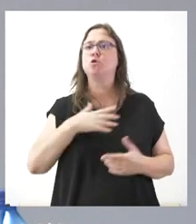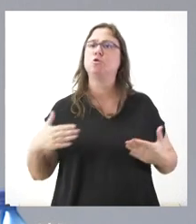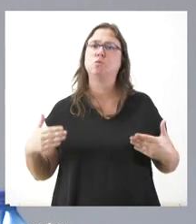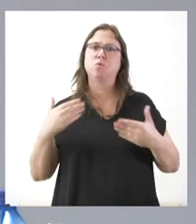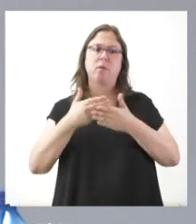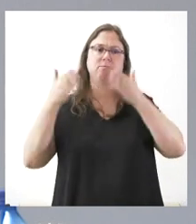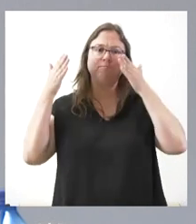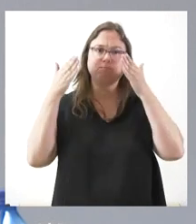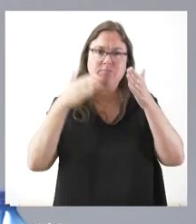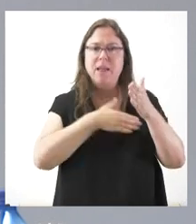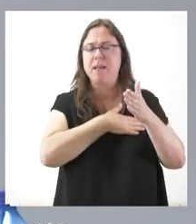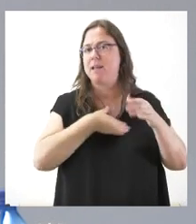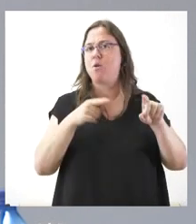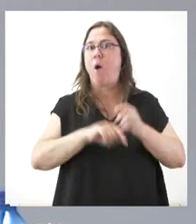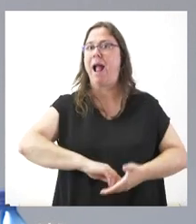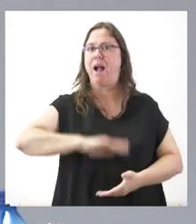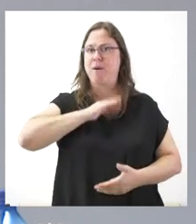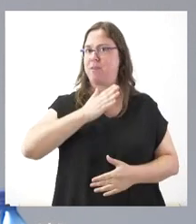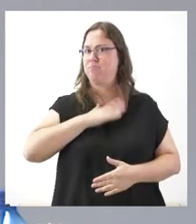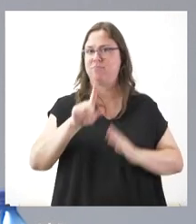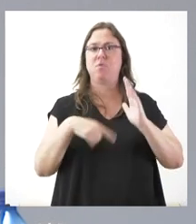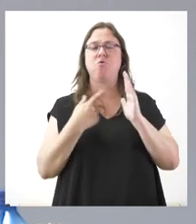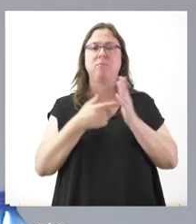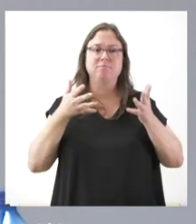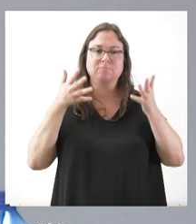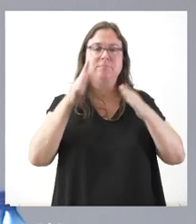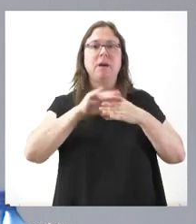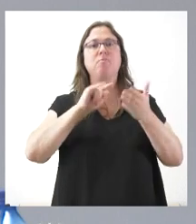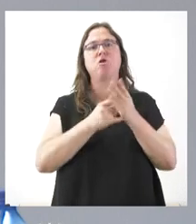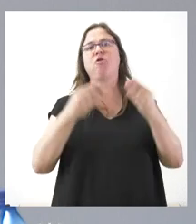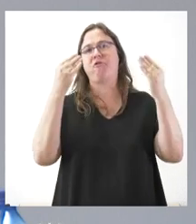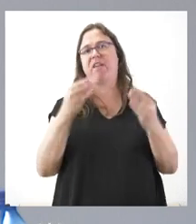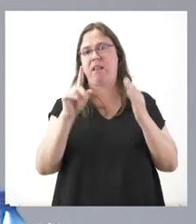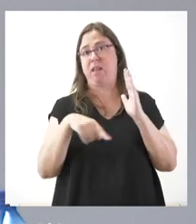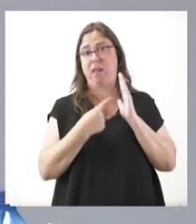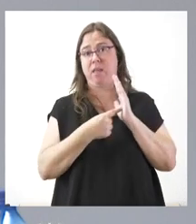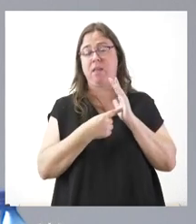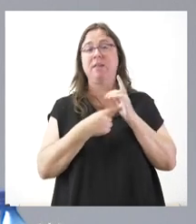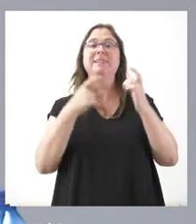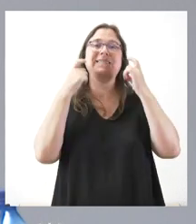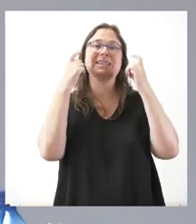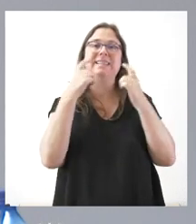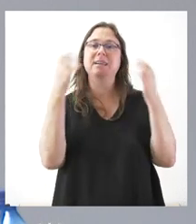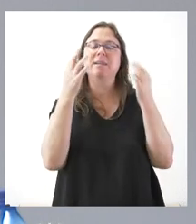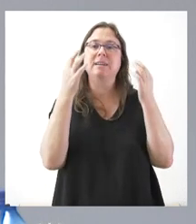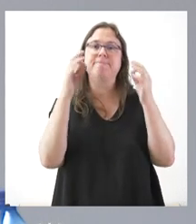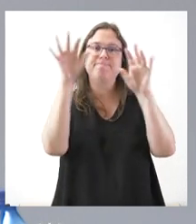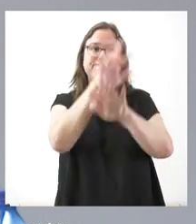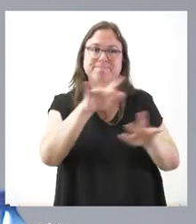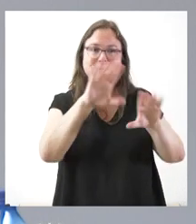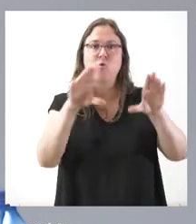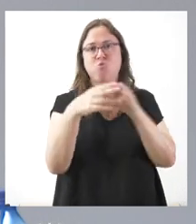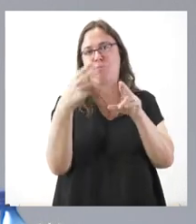mejor voluntad, toda nuestra capacidad para hacer un buen proyecto de ley y vamos a intentar también persuadir a los grupos